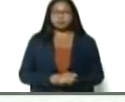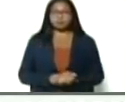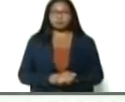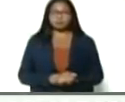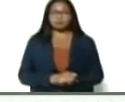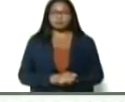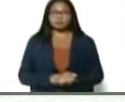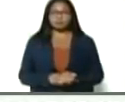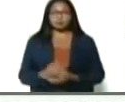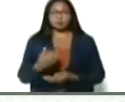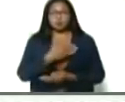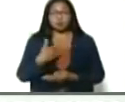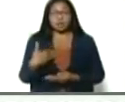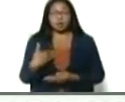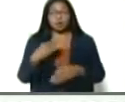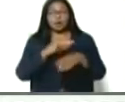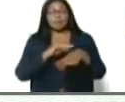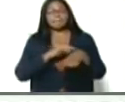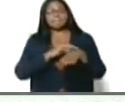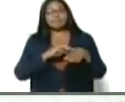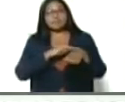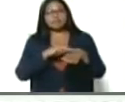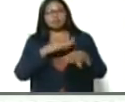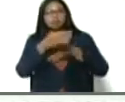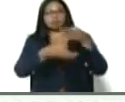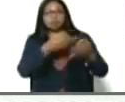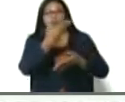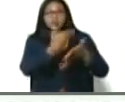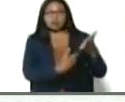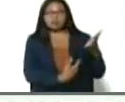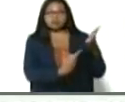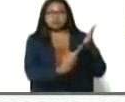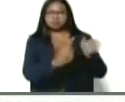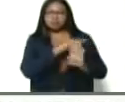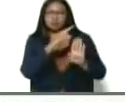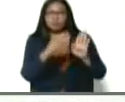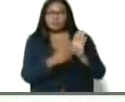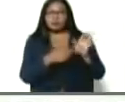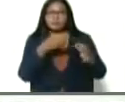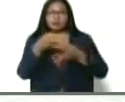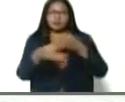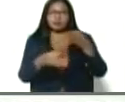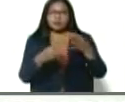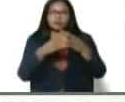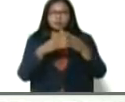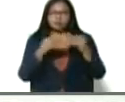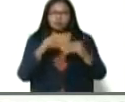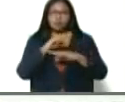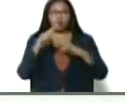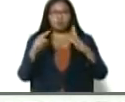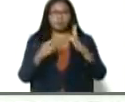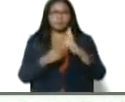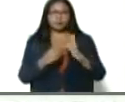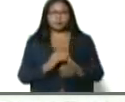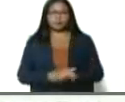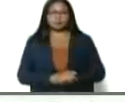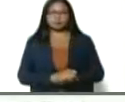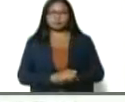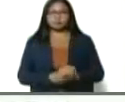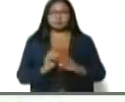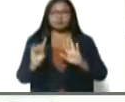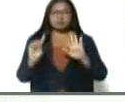Castro Sotelo me presentara, le explicáramos en el marco del sexto